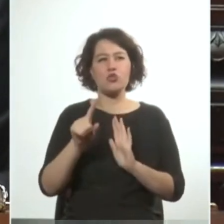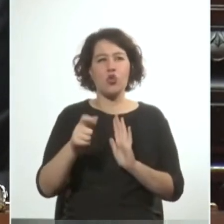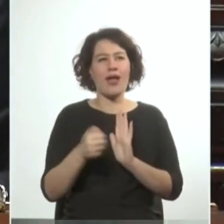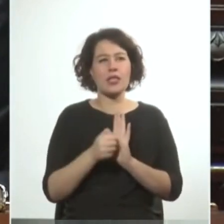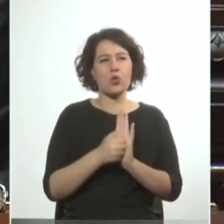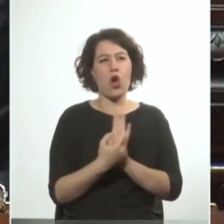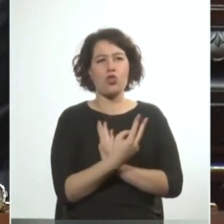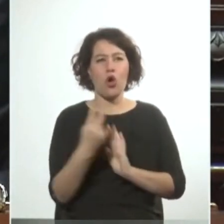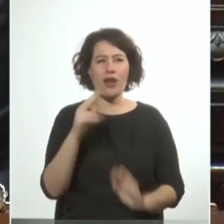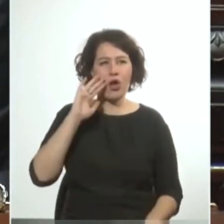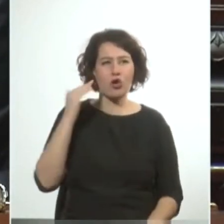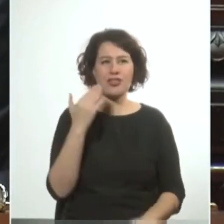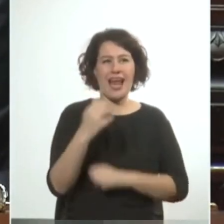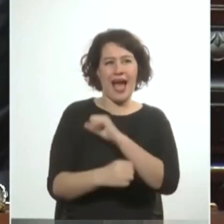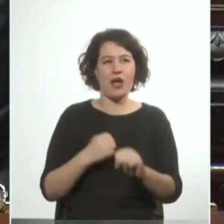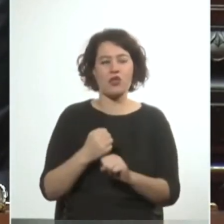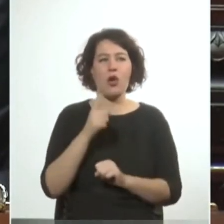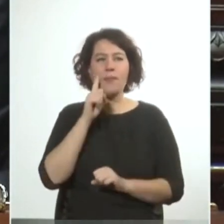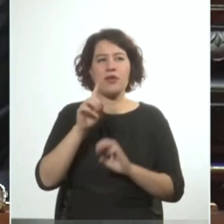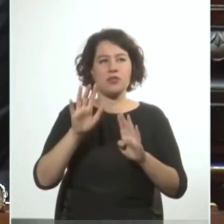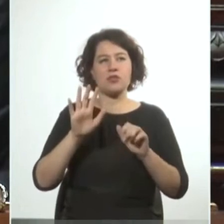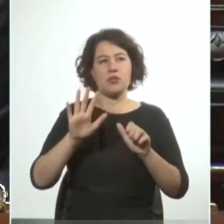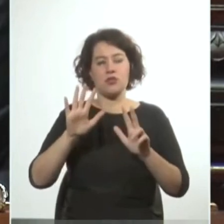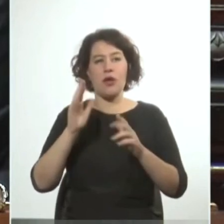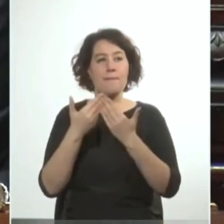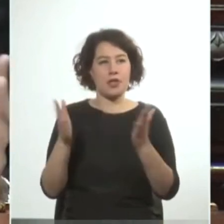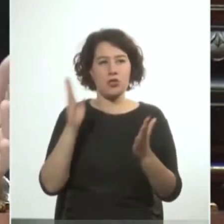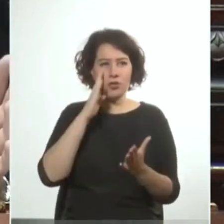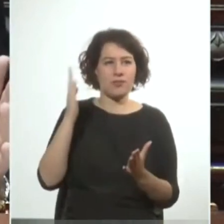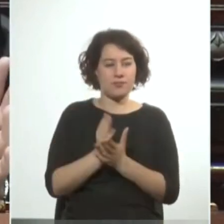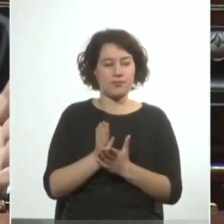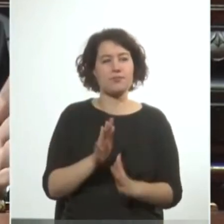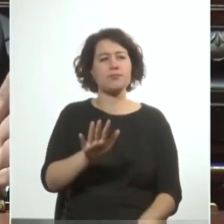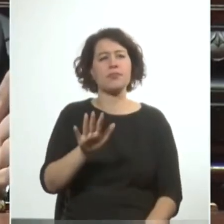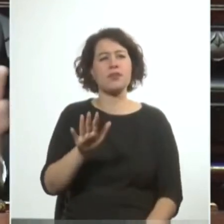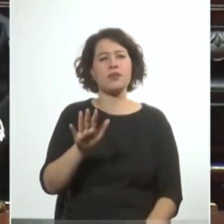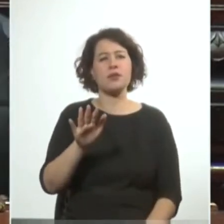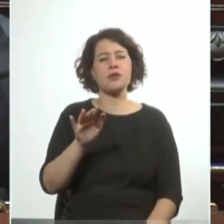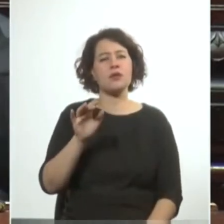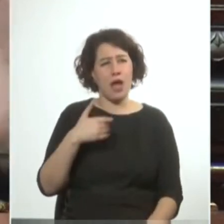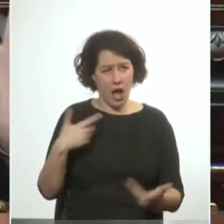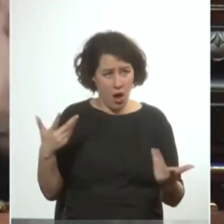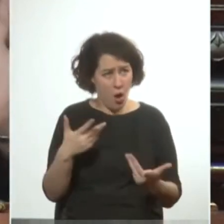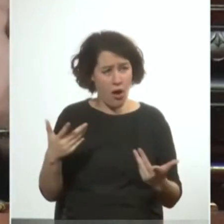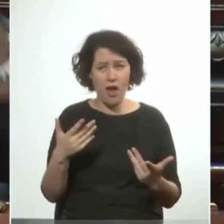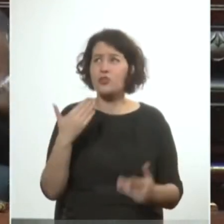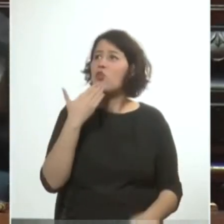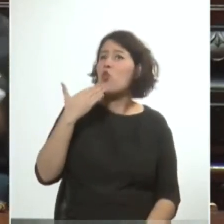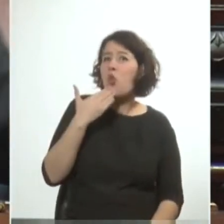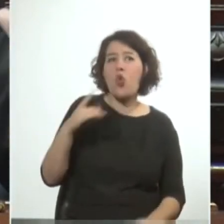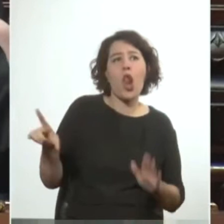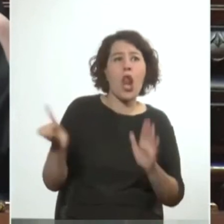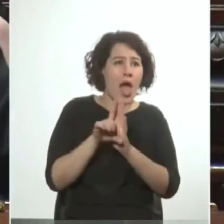segundo que es reconocer en el año 1968 el año del terrorismo de Estado ahora eso fue yo no pongo en tela de juicio la